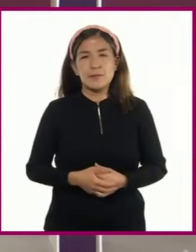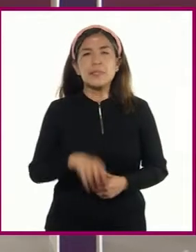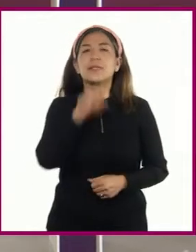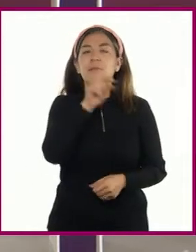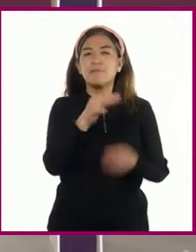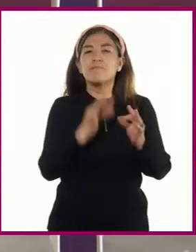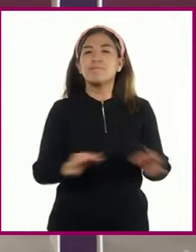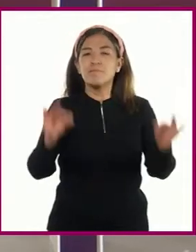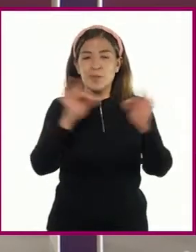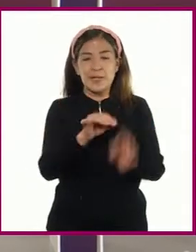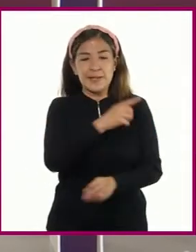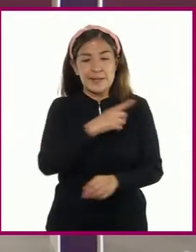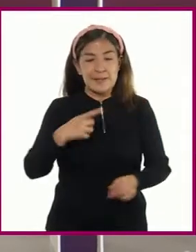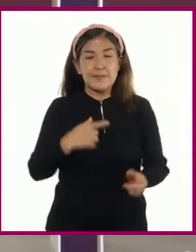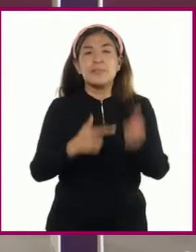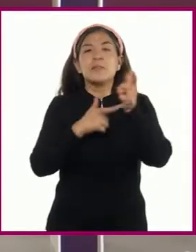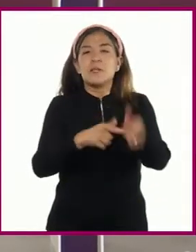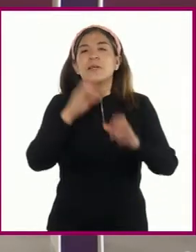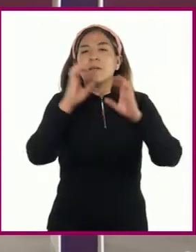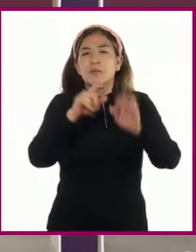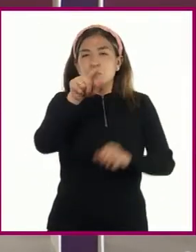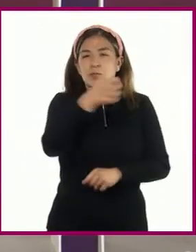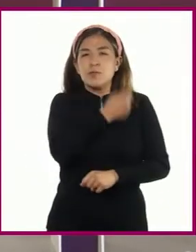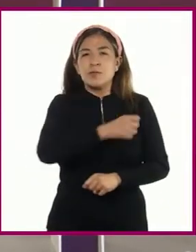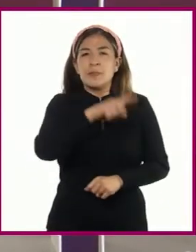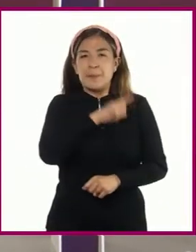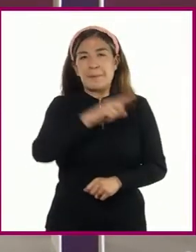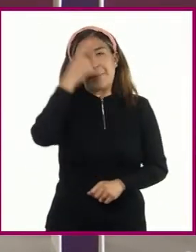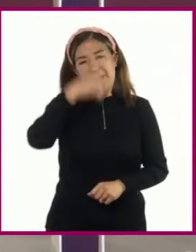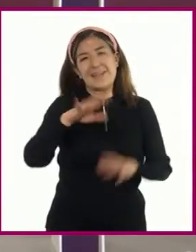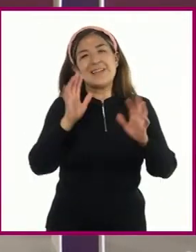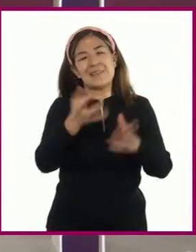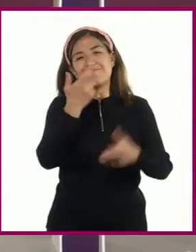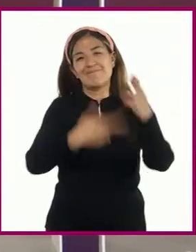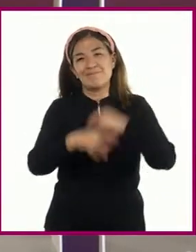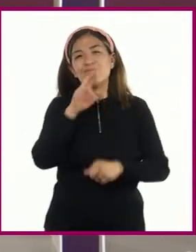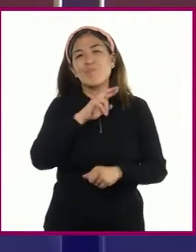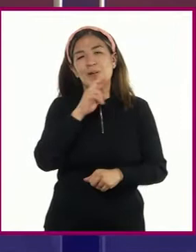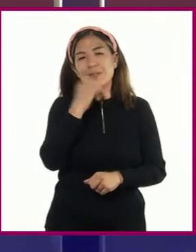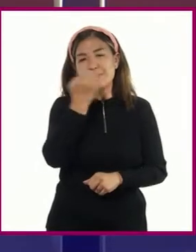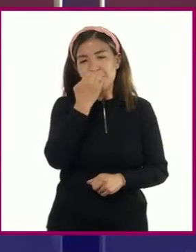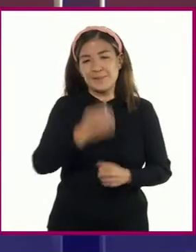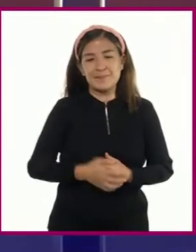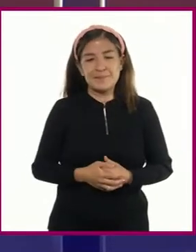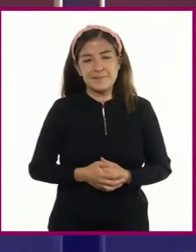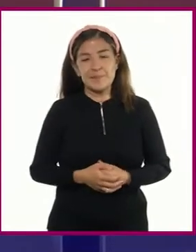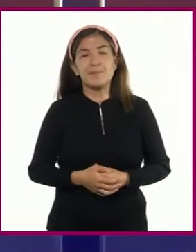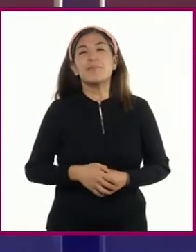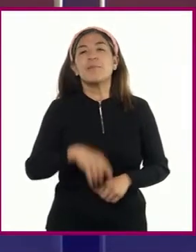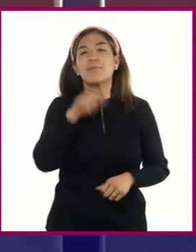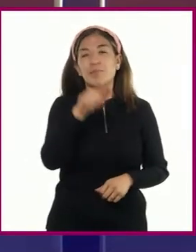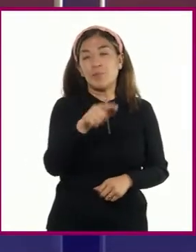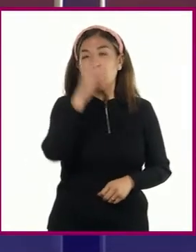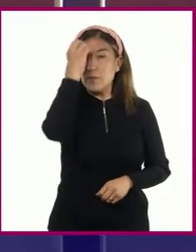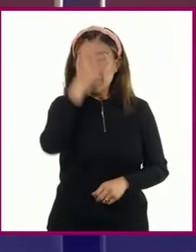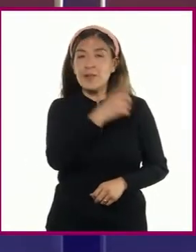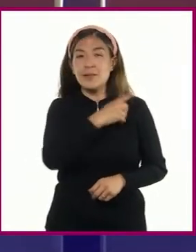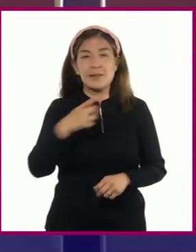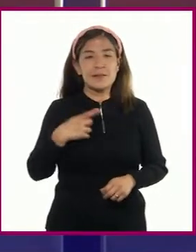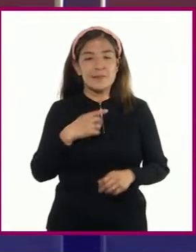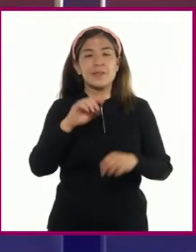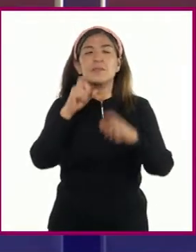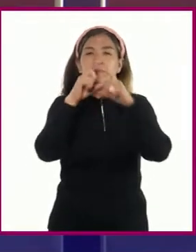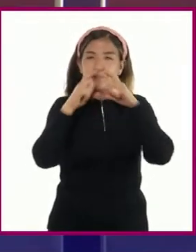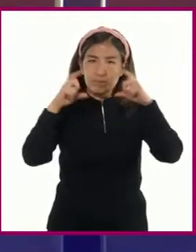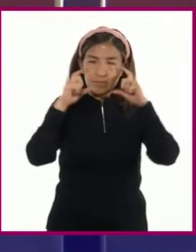continúen cuidando de su salud para poder regresar pronto a las aulas. No olviden que el uso del cubrebocas, el lavado frecuente de